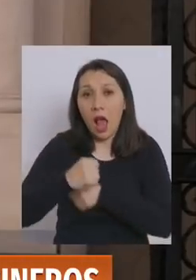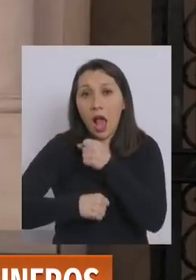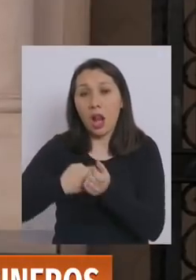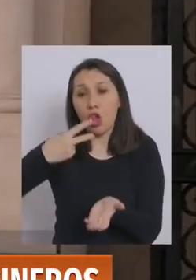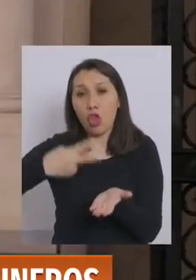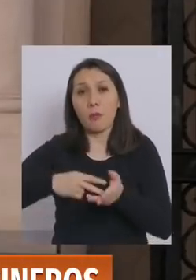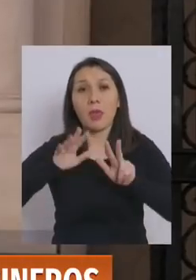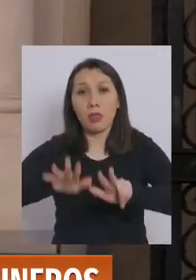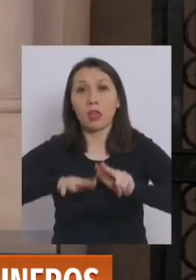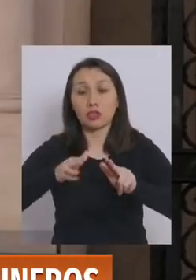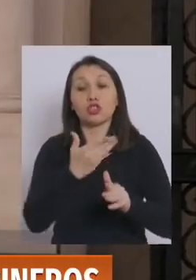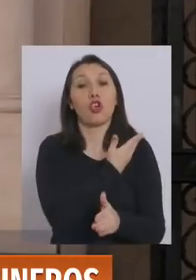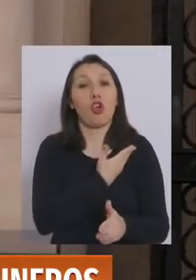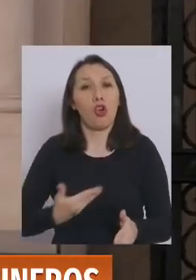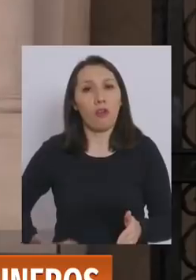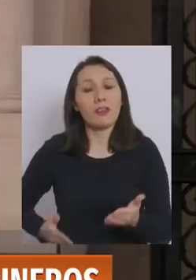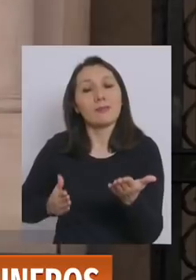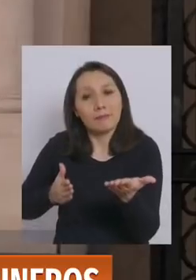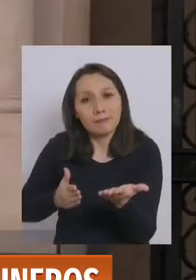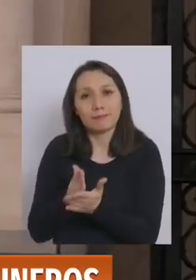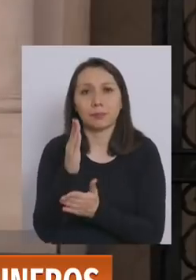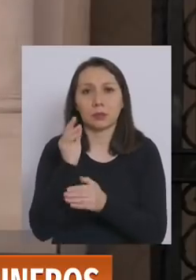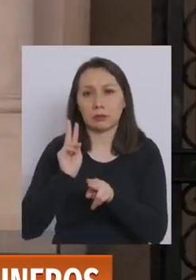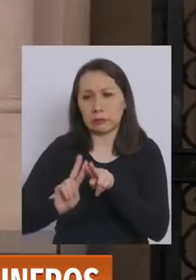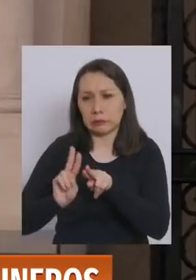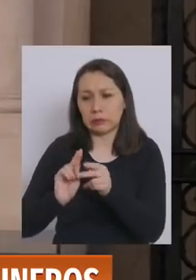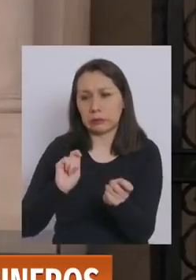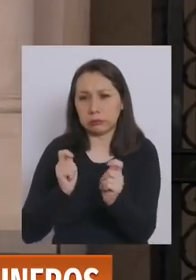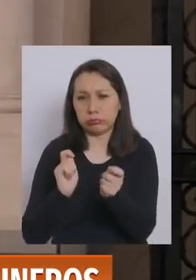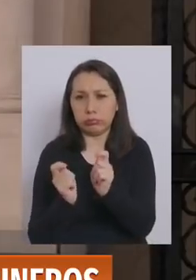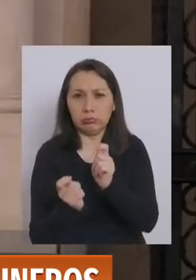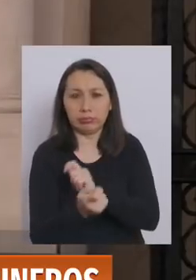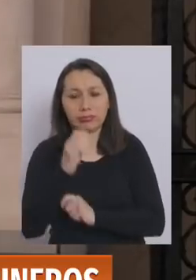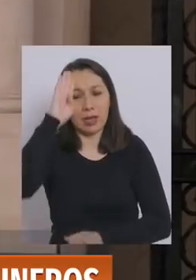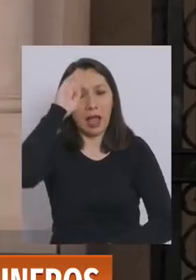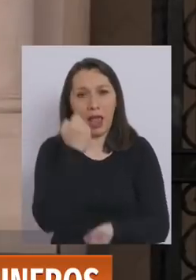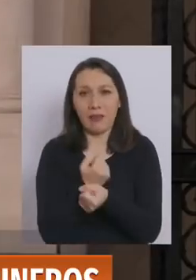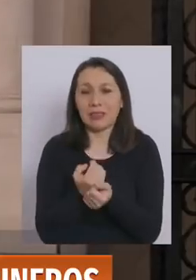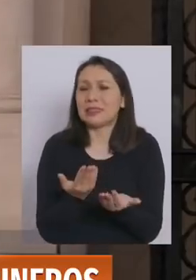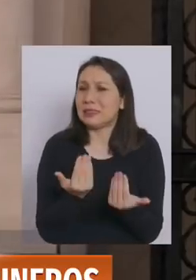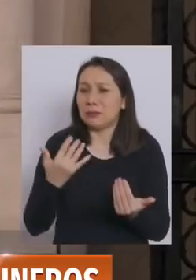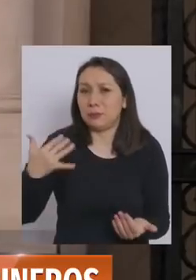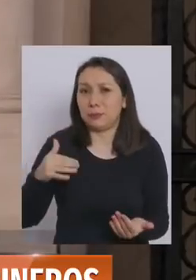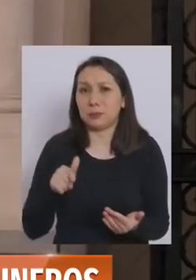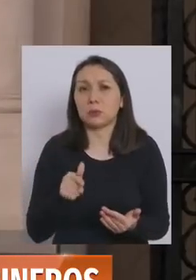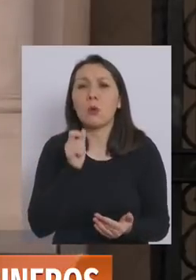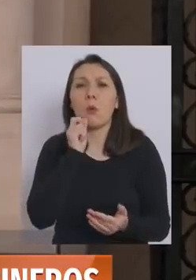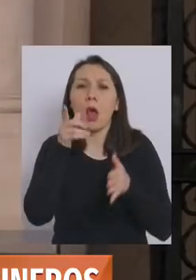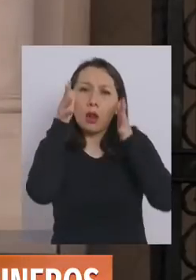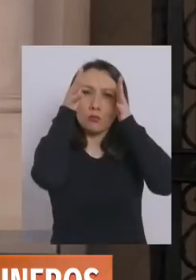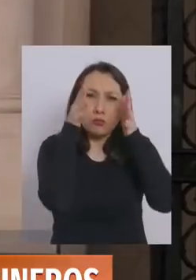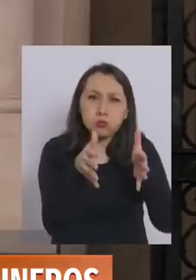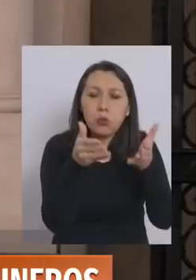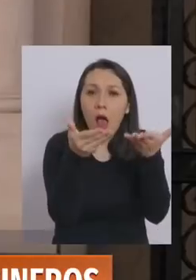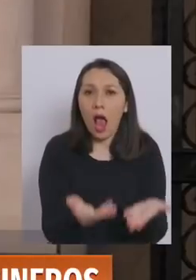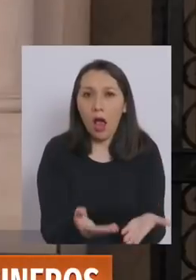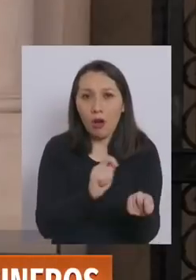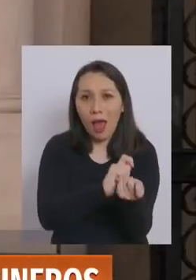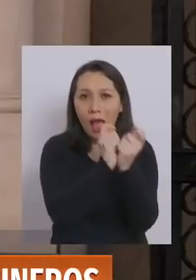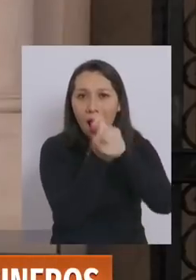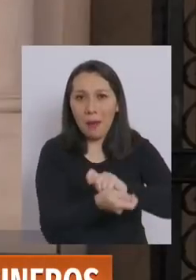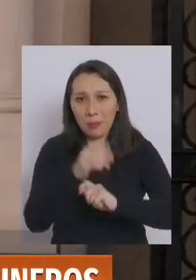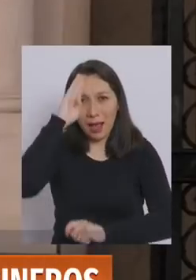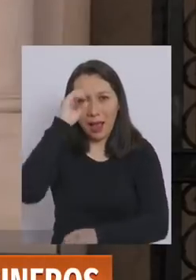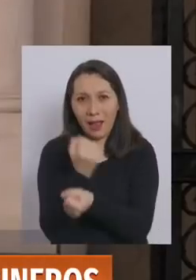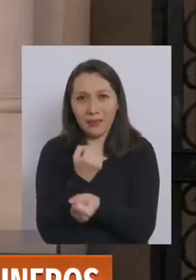2018, que este gobierno inició esa reforma a carabineros que es esencial. ¿Y cuál es el foco hoy día de esa reforma